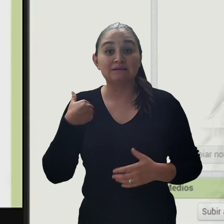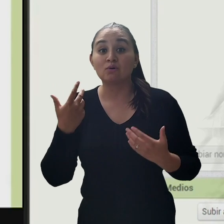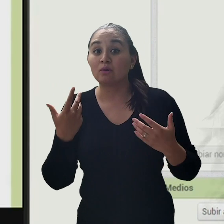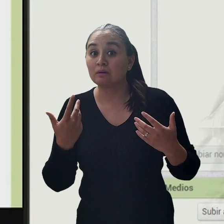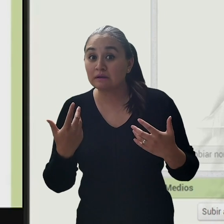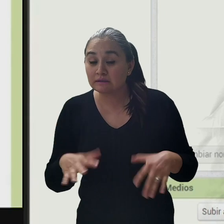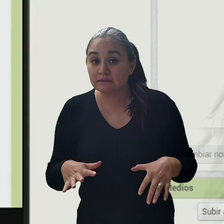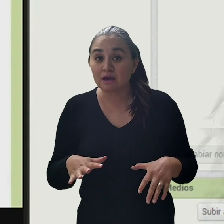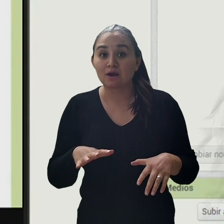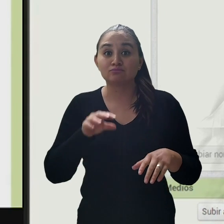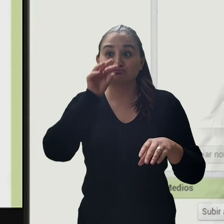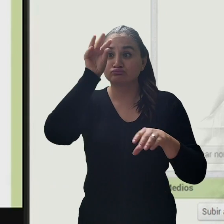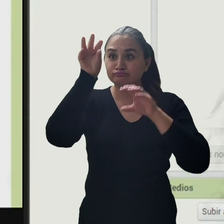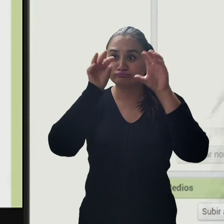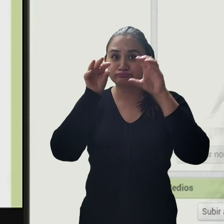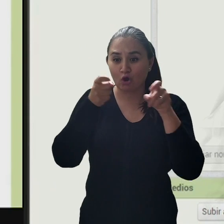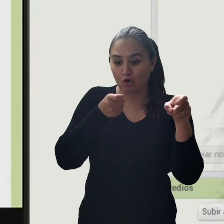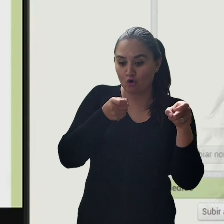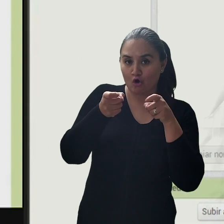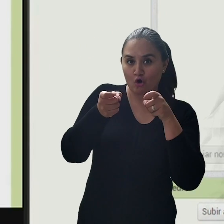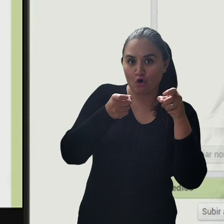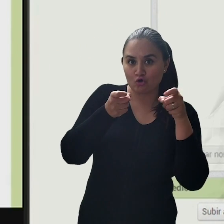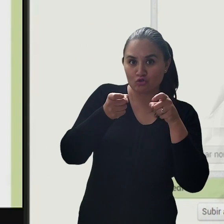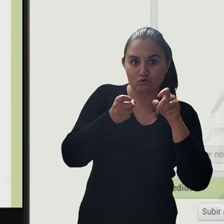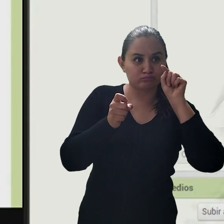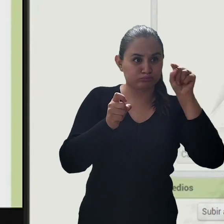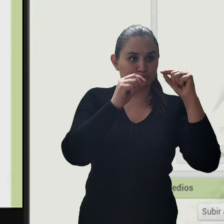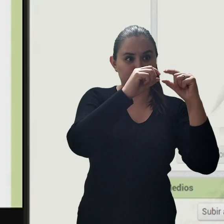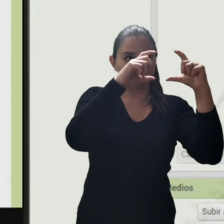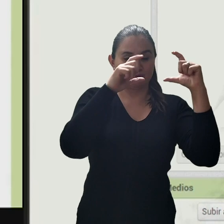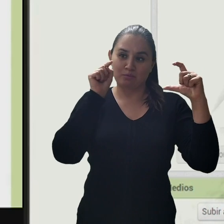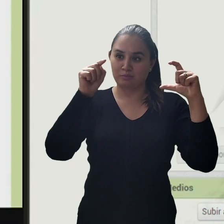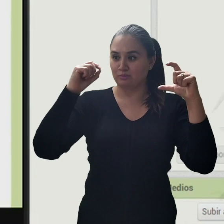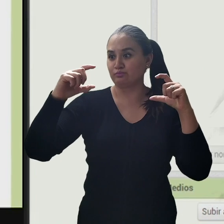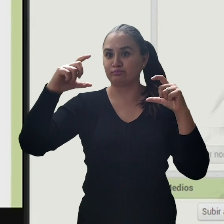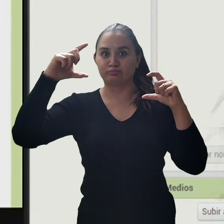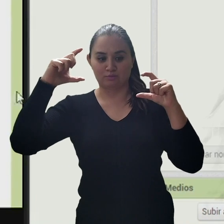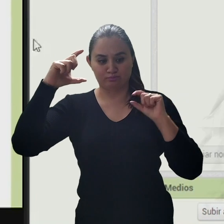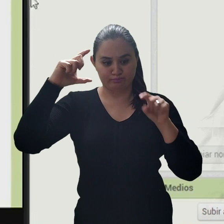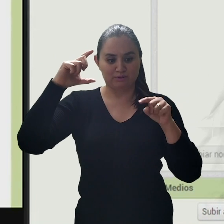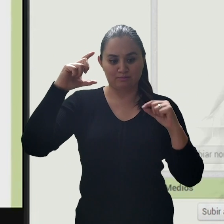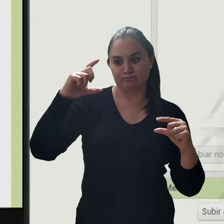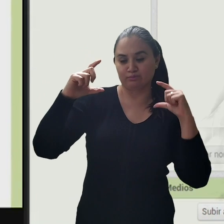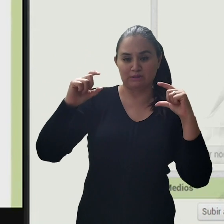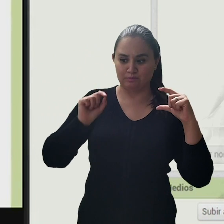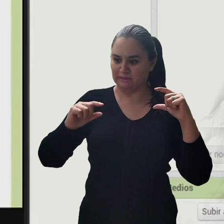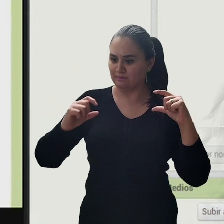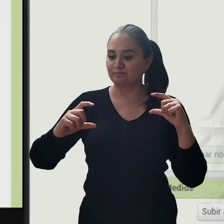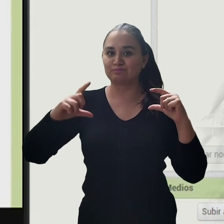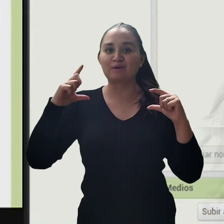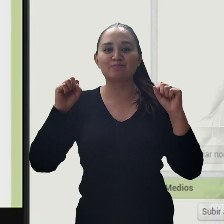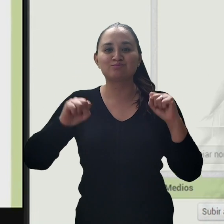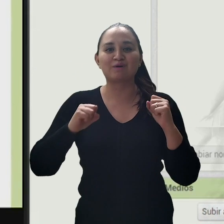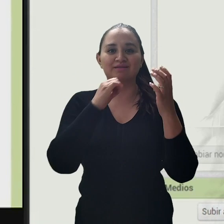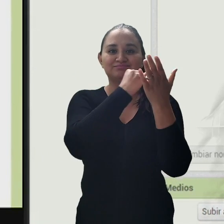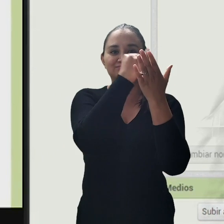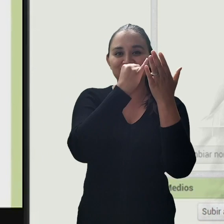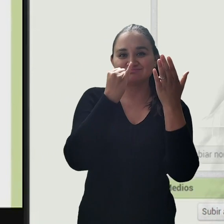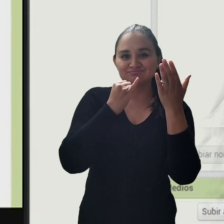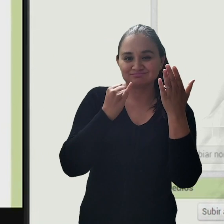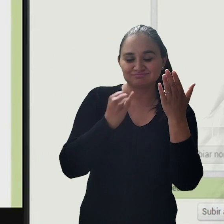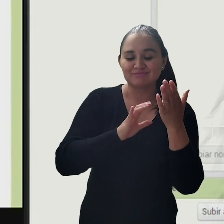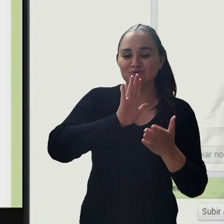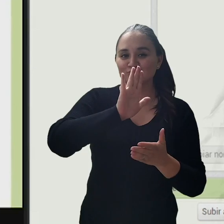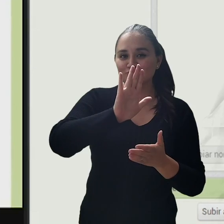cantidad de controles que se pueden utilizar para crear y diseñar nuestra aplicación. Los